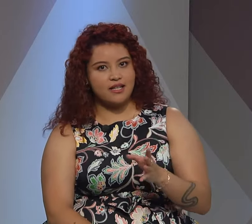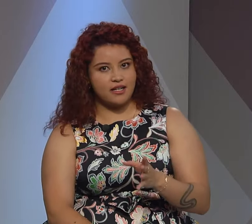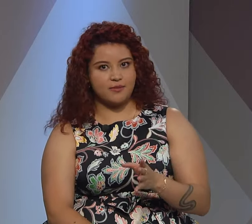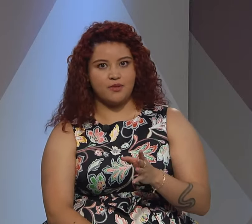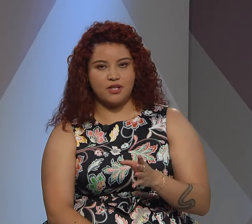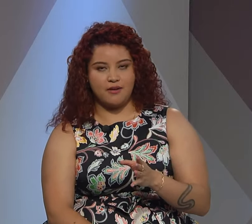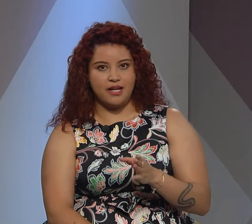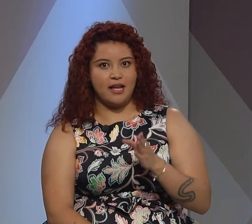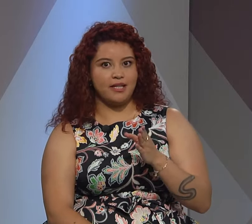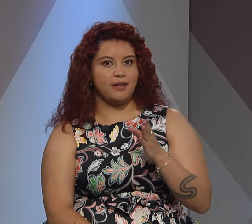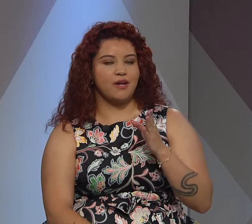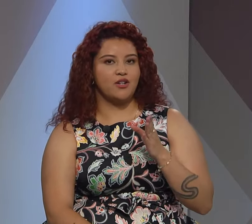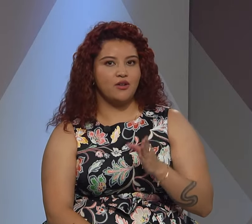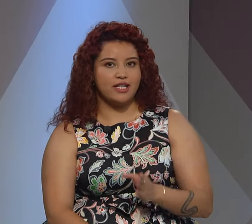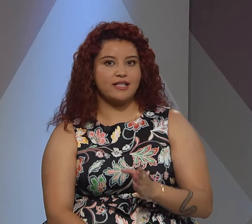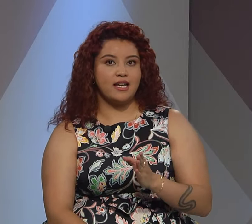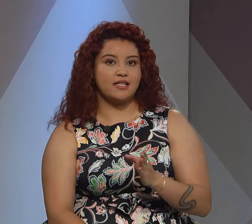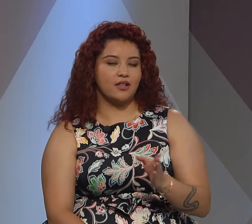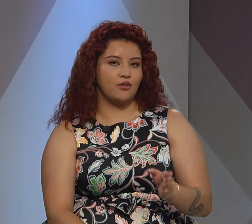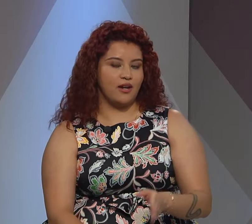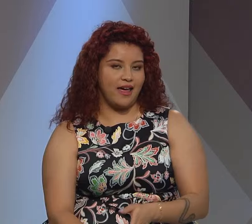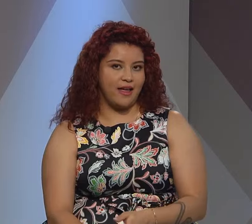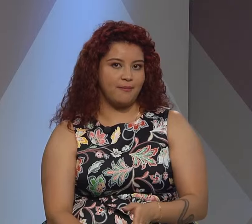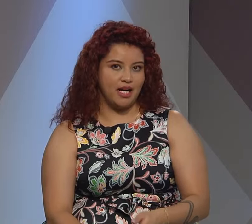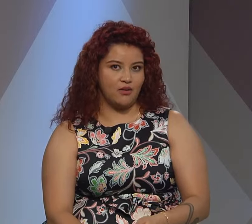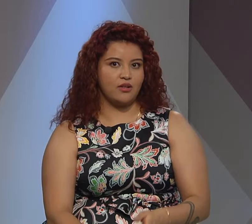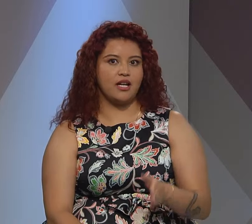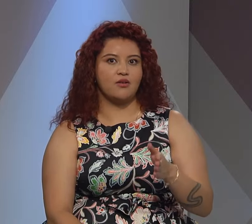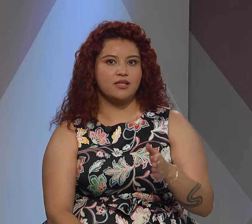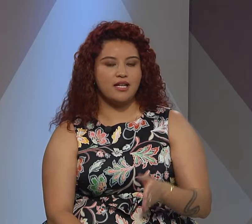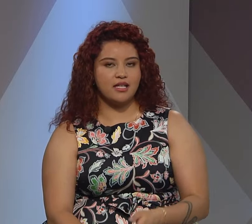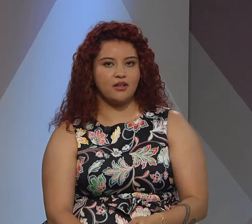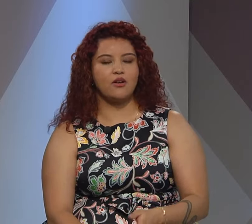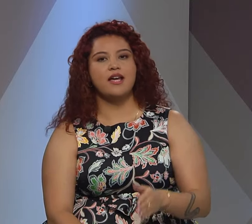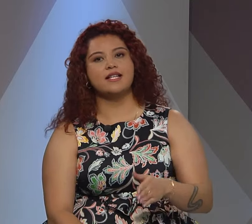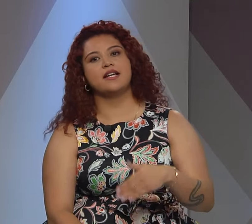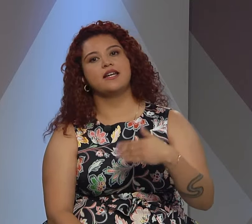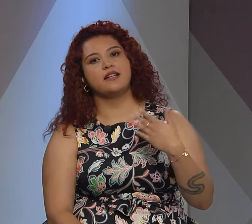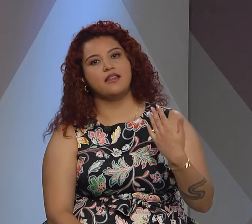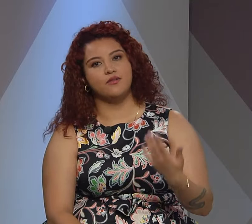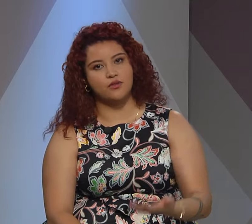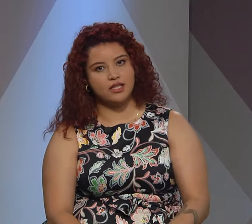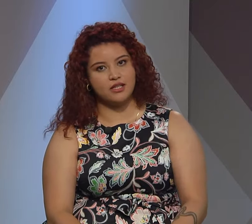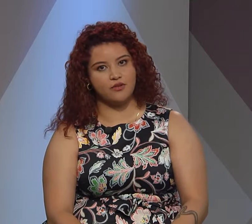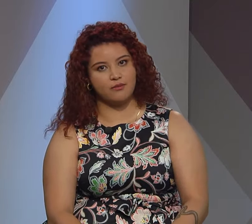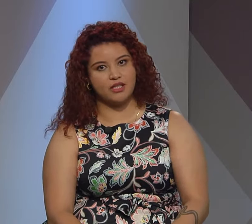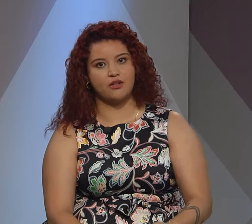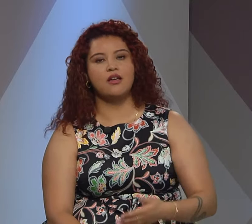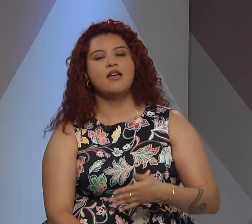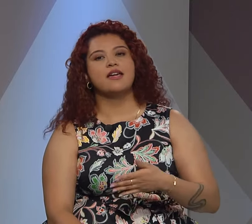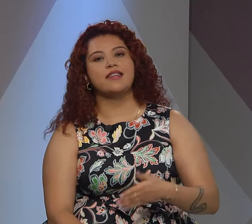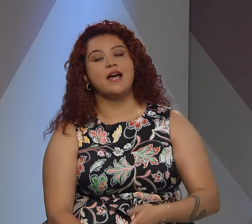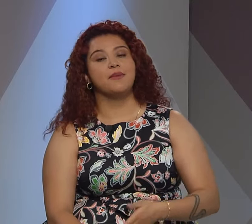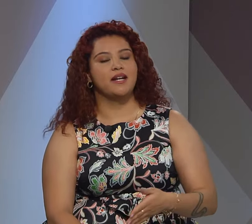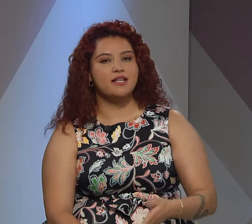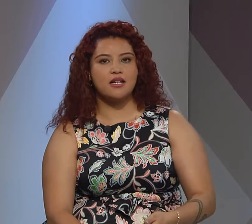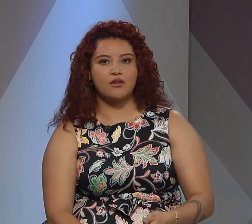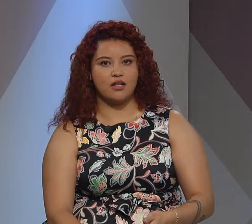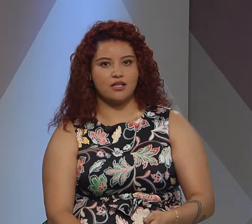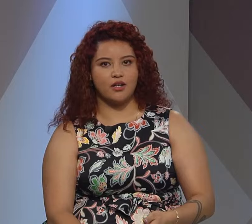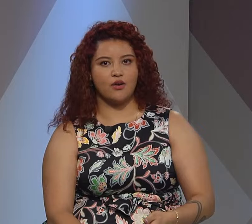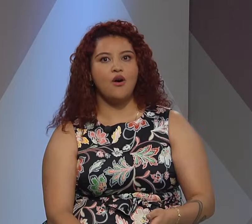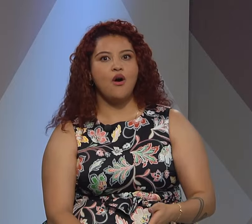nunca es la responsable la víctima no está haciendo nada malo quien lo está haciendo es aquel que difunde esta información que te